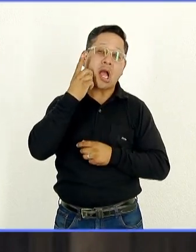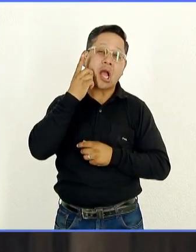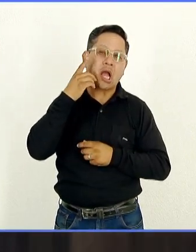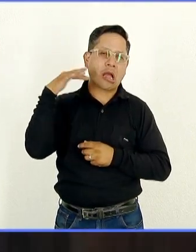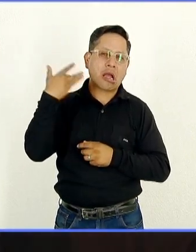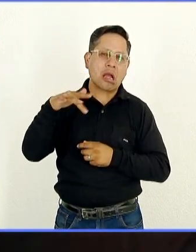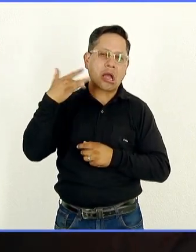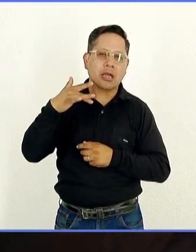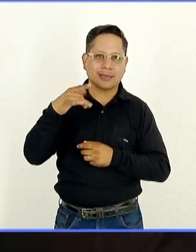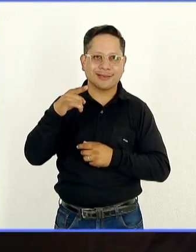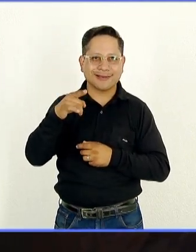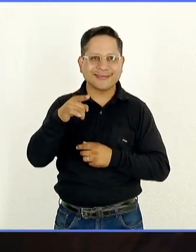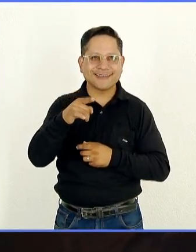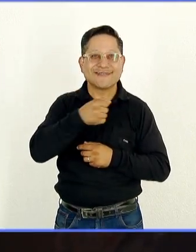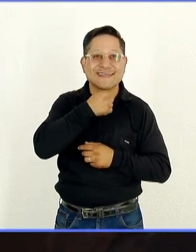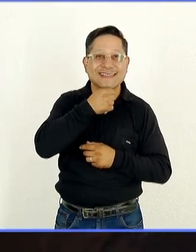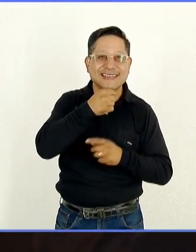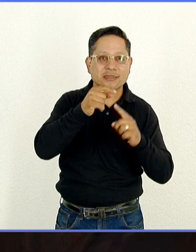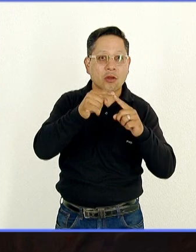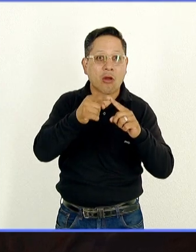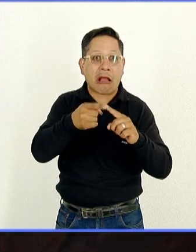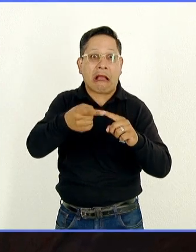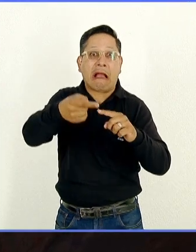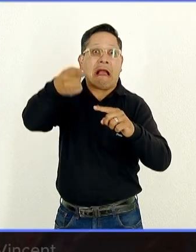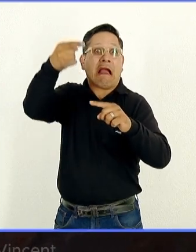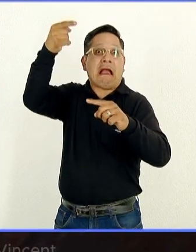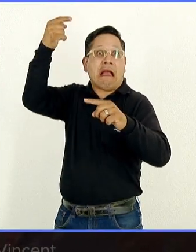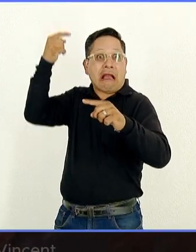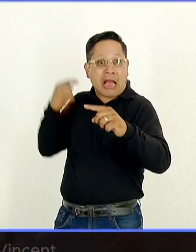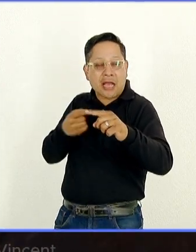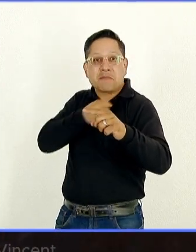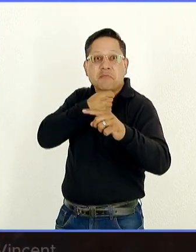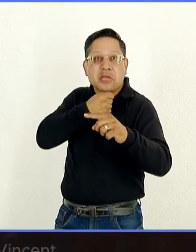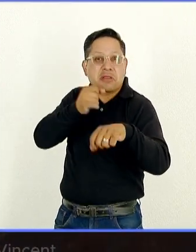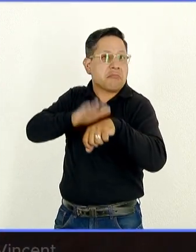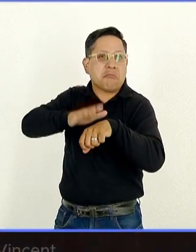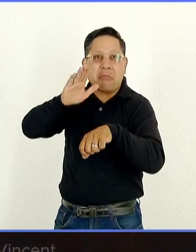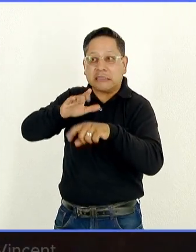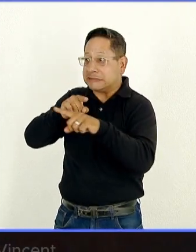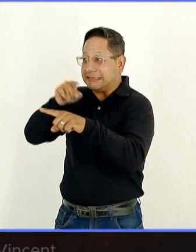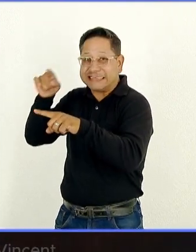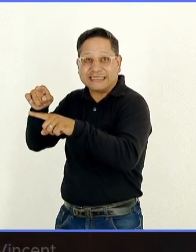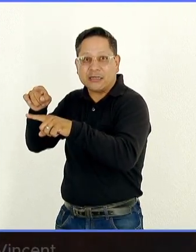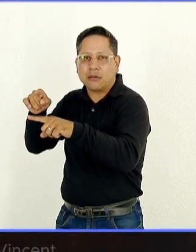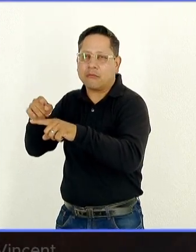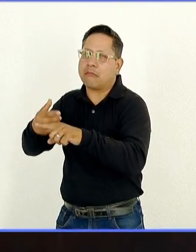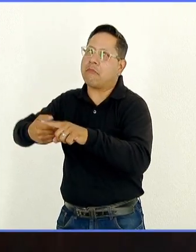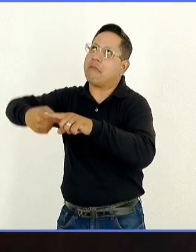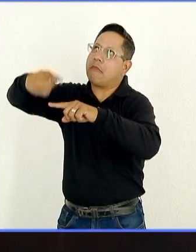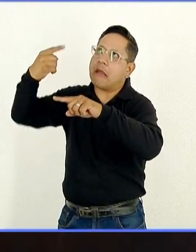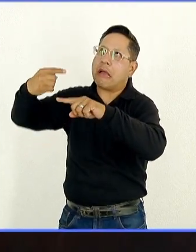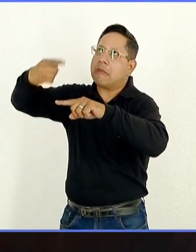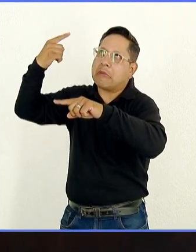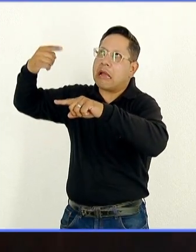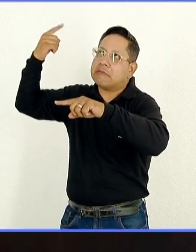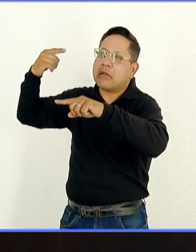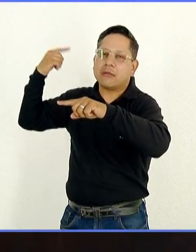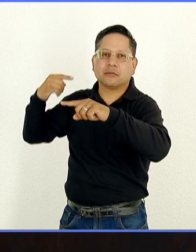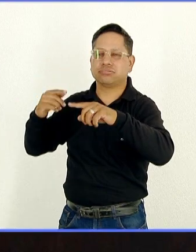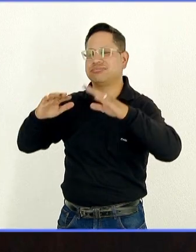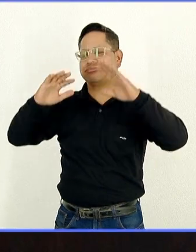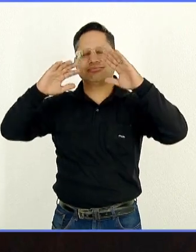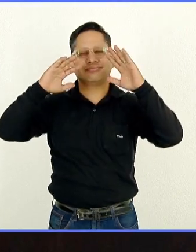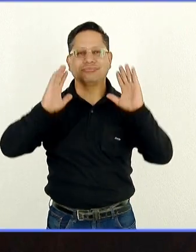A este viejito le contó la historia otro más viejito todavía. Y a ese viejito, bueno, pero nunca